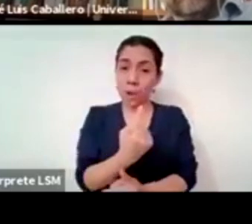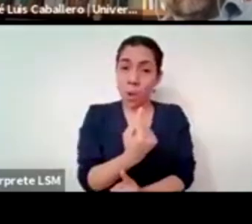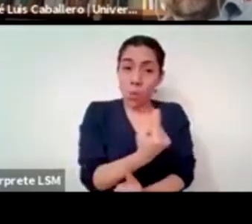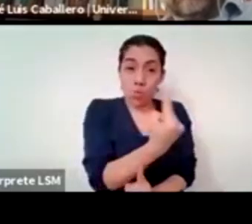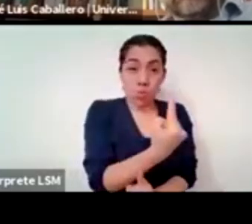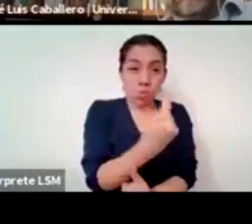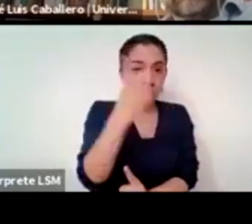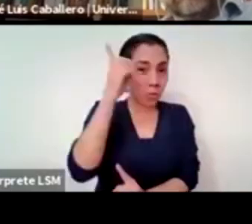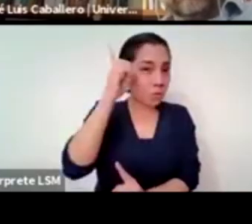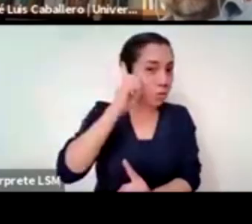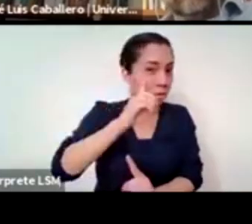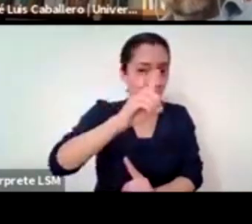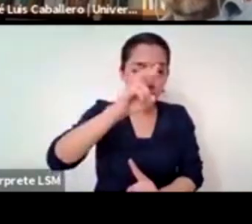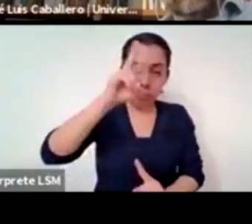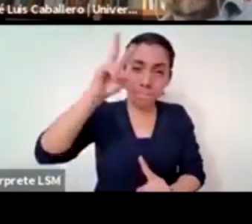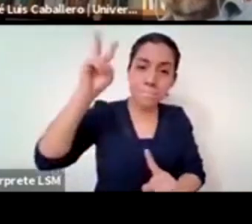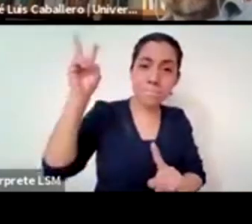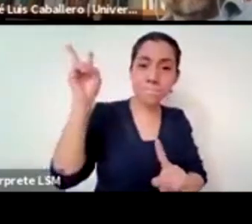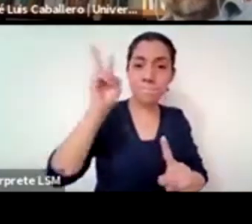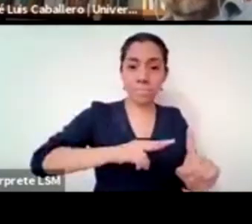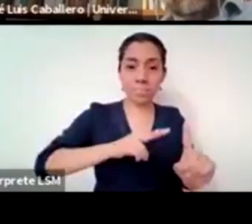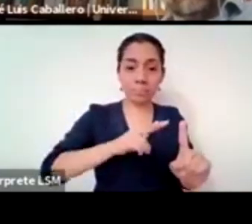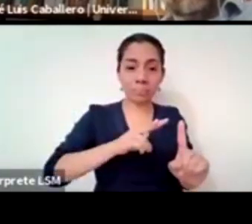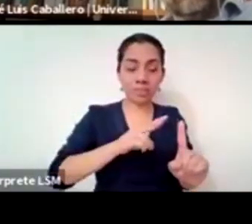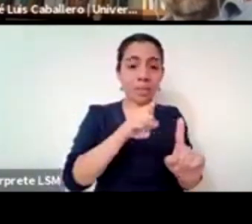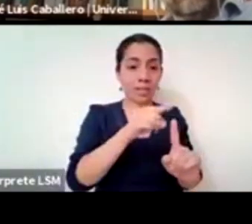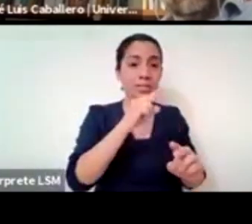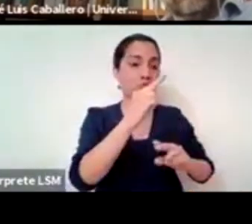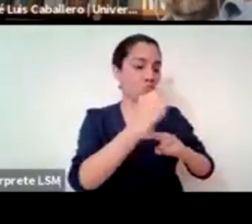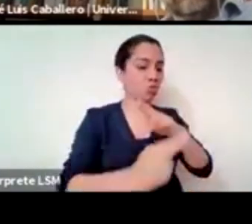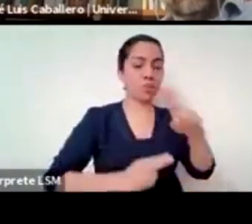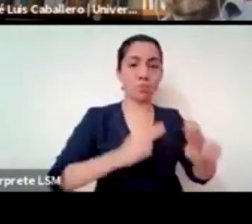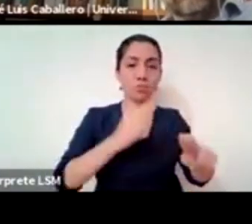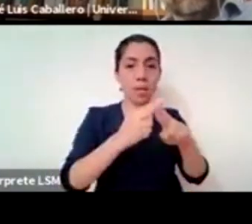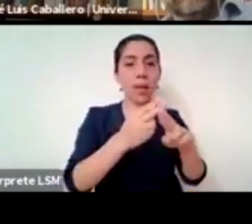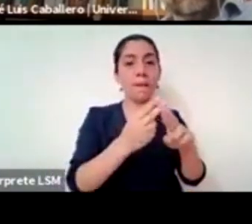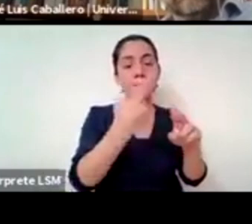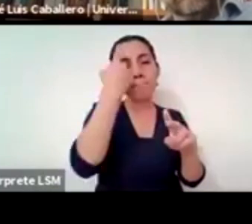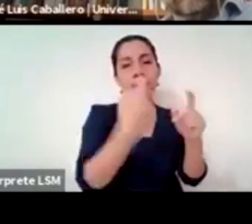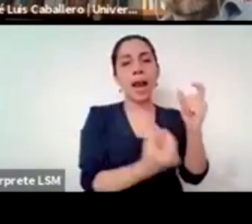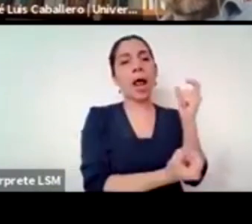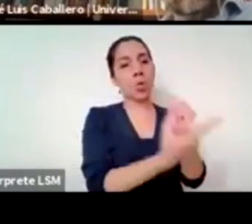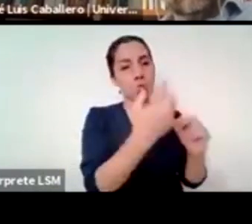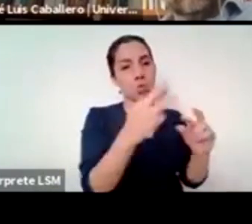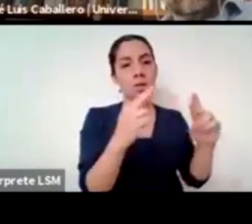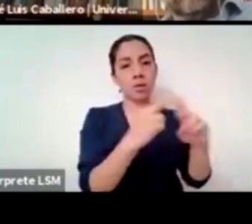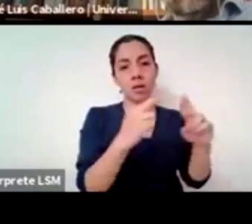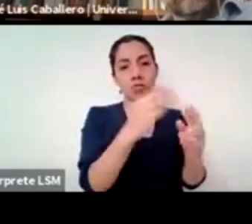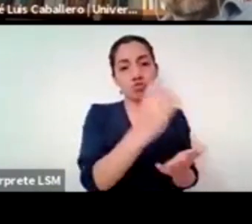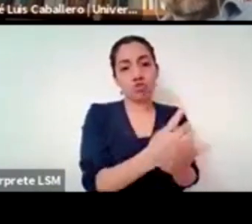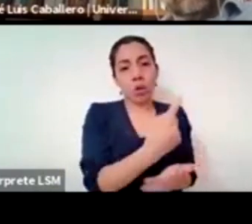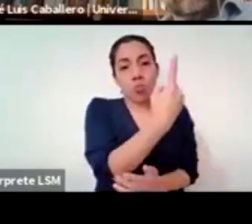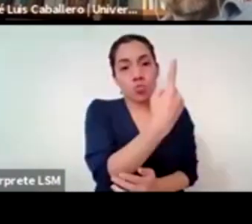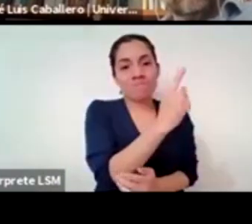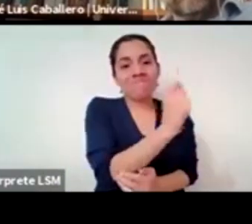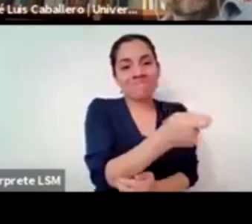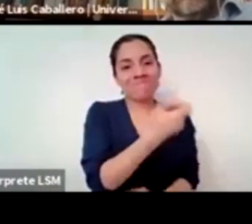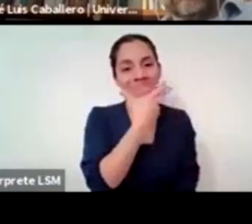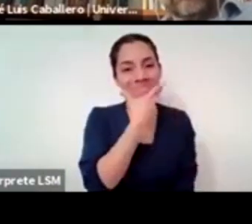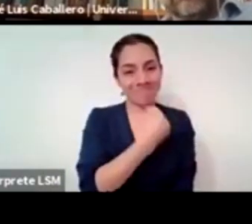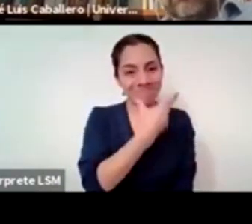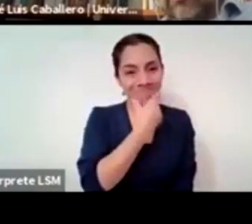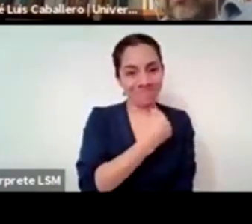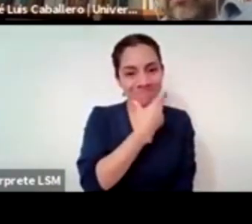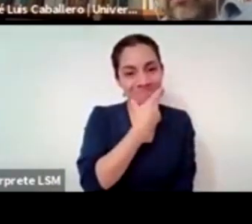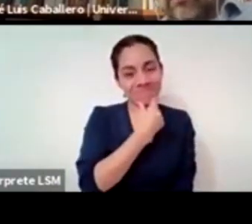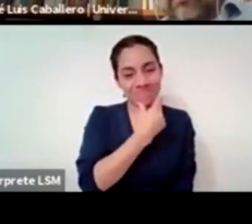y único dios verdadero que es universal para creyentes y no creyentes y generalmente representado